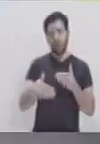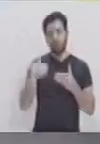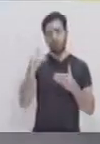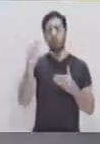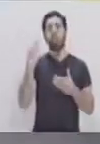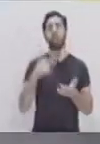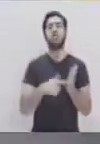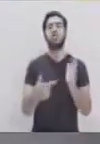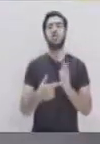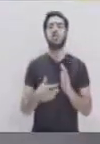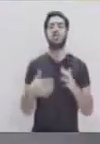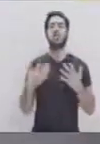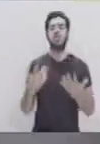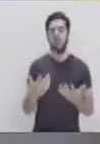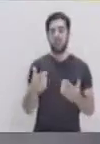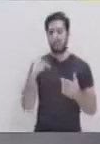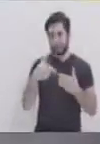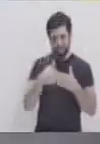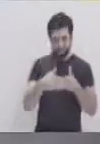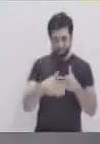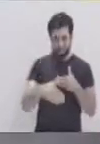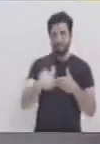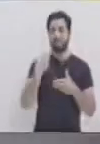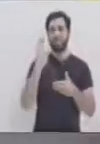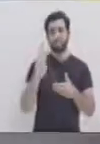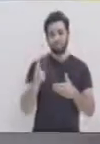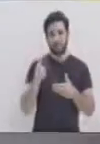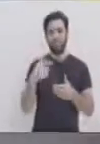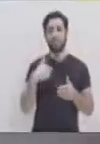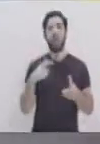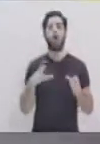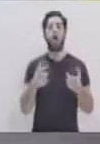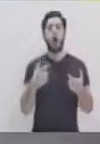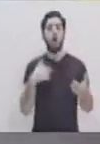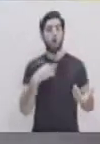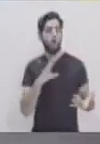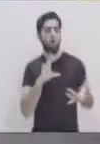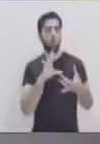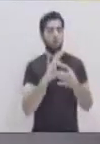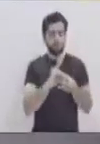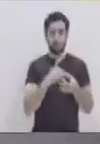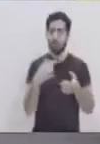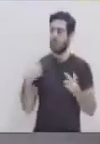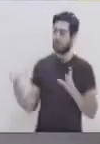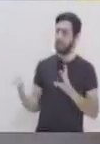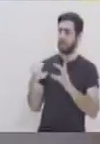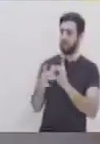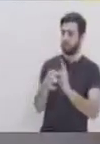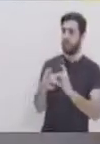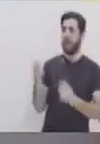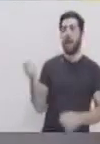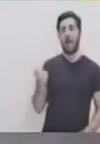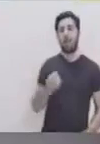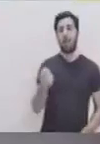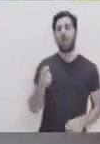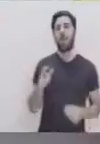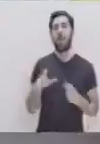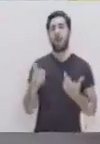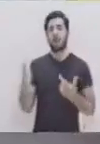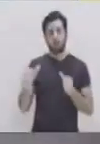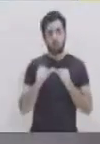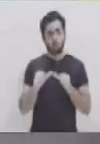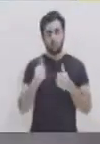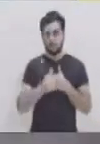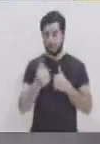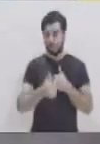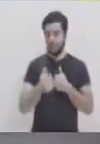constancia es un aspecto muy importante en cualquier aspecto de nuestras vidas, ¿verdad? Y el tratar de mantener una amistad, pues